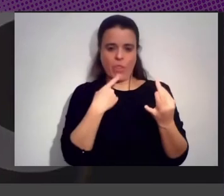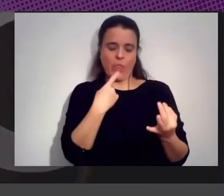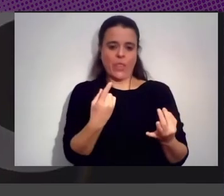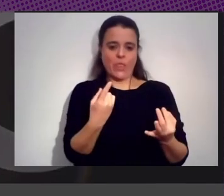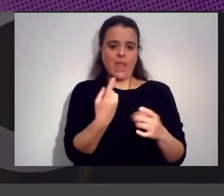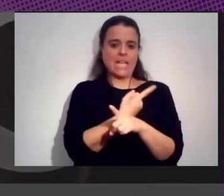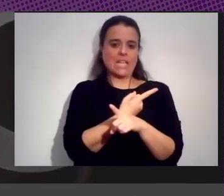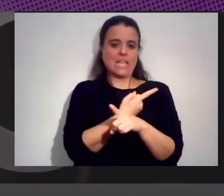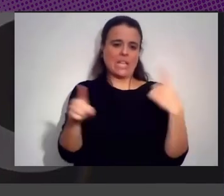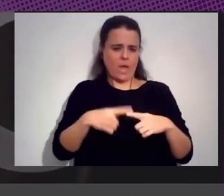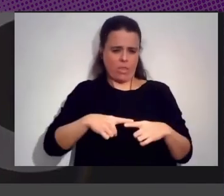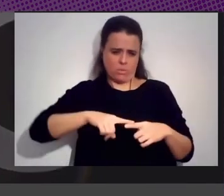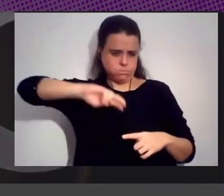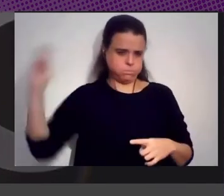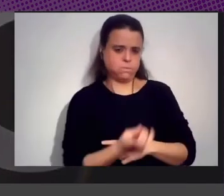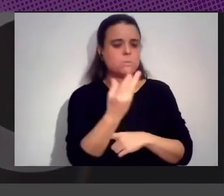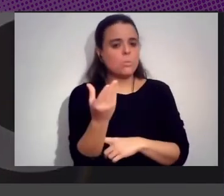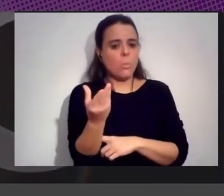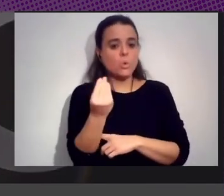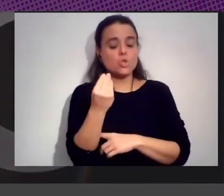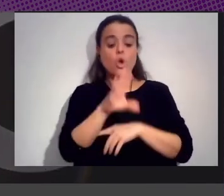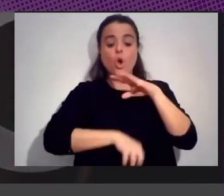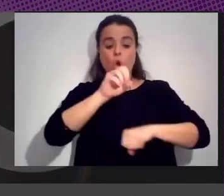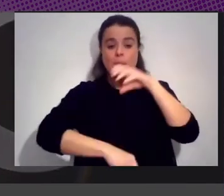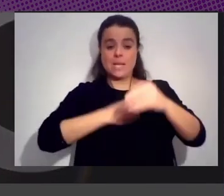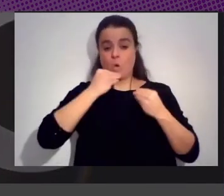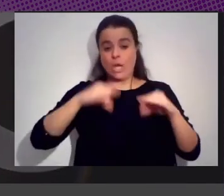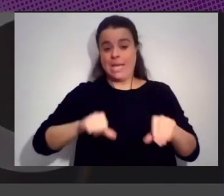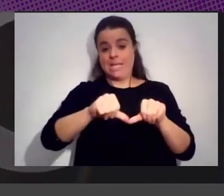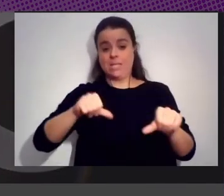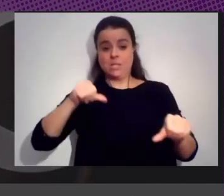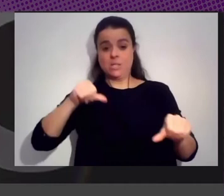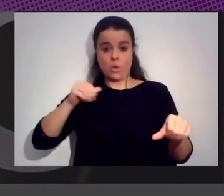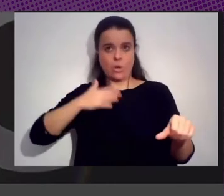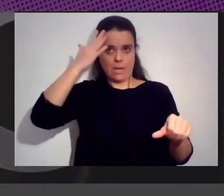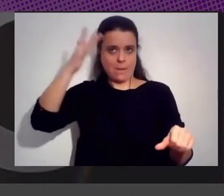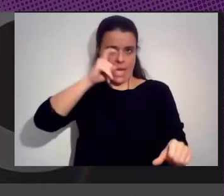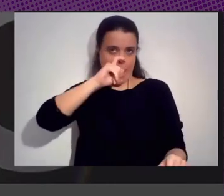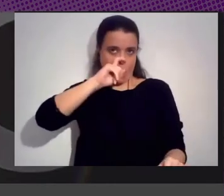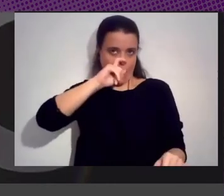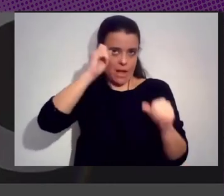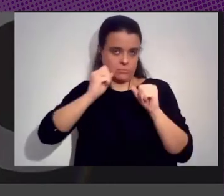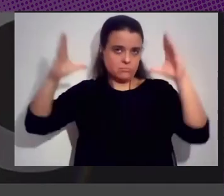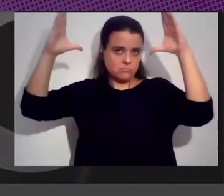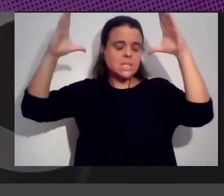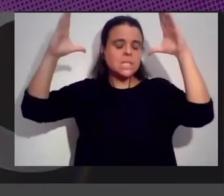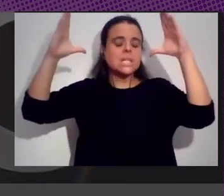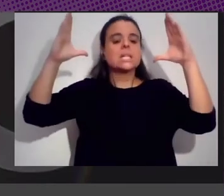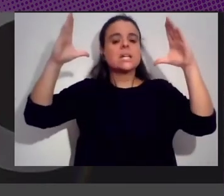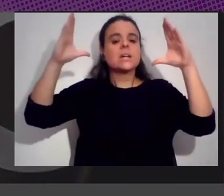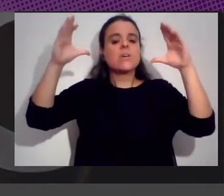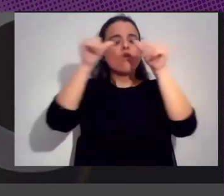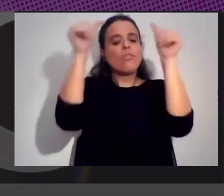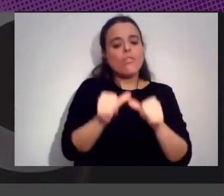Muchas El Colonialismo Histórico Como Lo Imaginamos Nosotros Como Lo Recordamos Tuvo Diferentes Modos